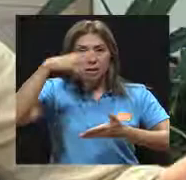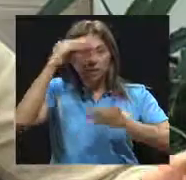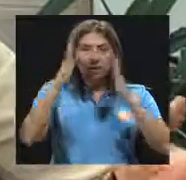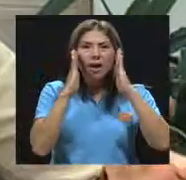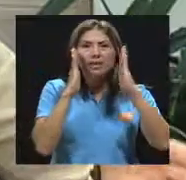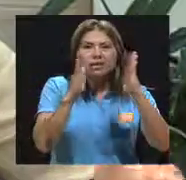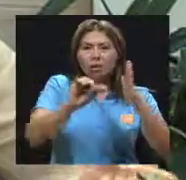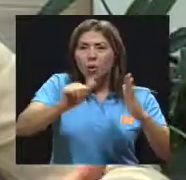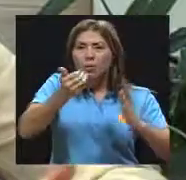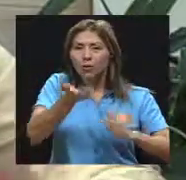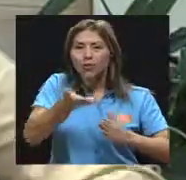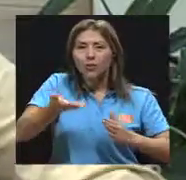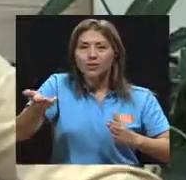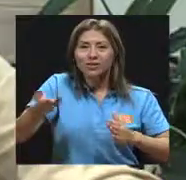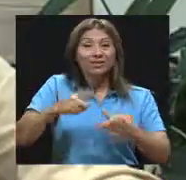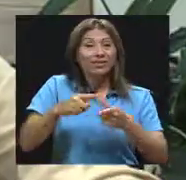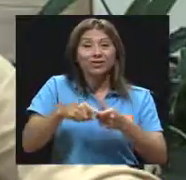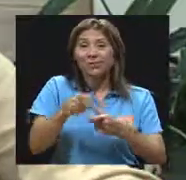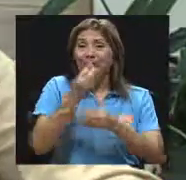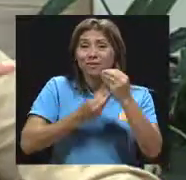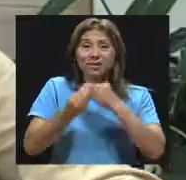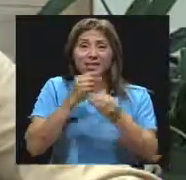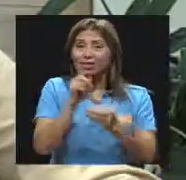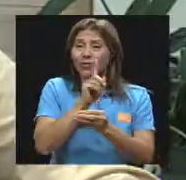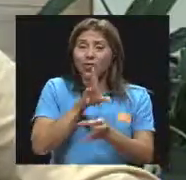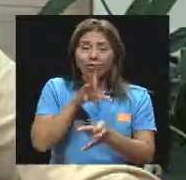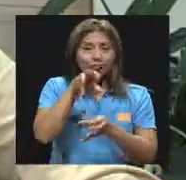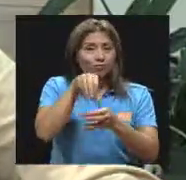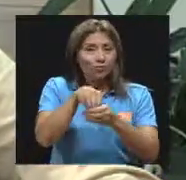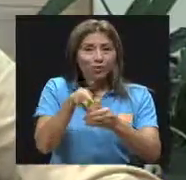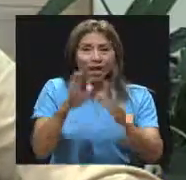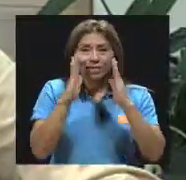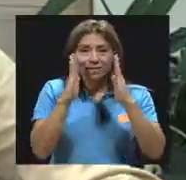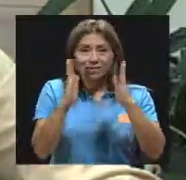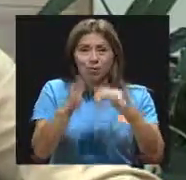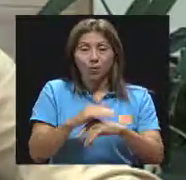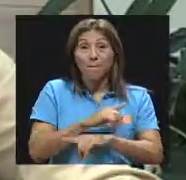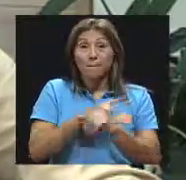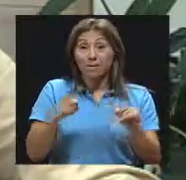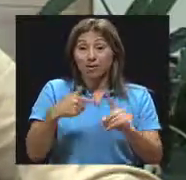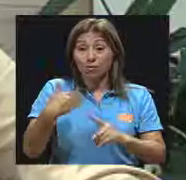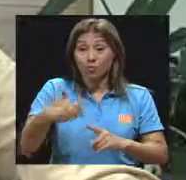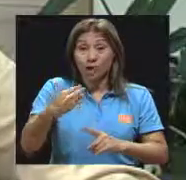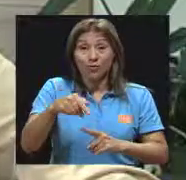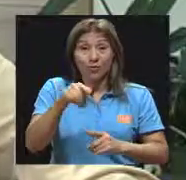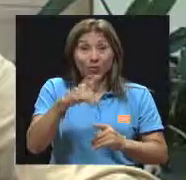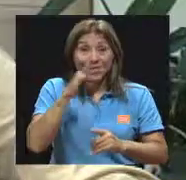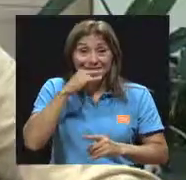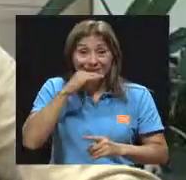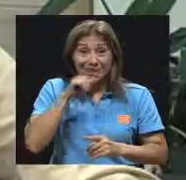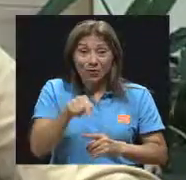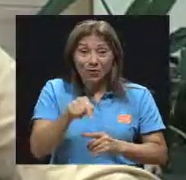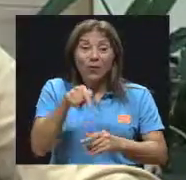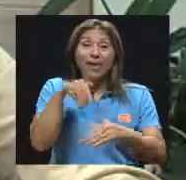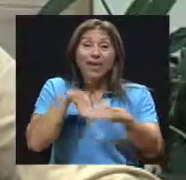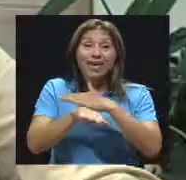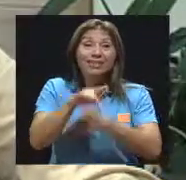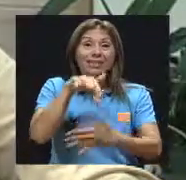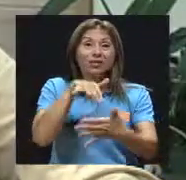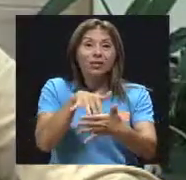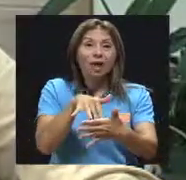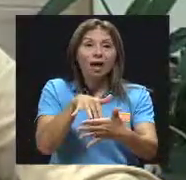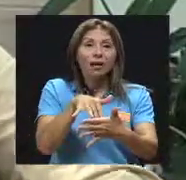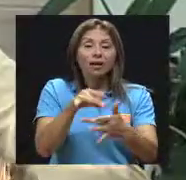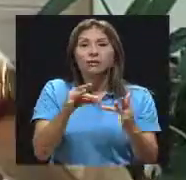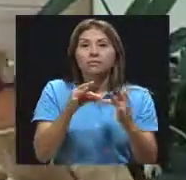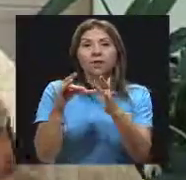la alimentación no forma parte de su atención. Cuando entra el periodo escolar y especialmente cuando entra la pubertad, el apetito se dispara